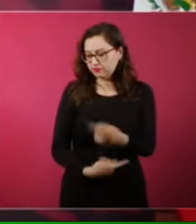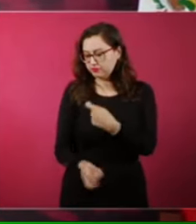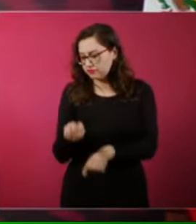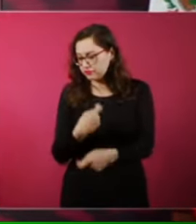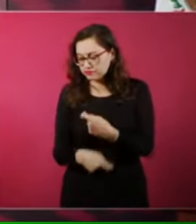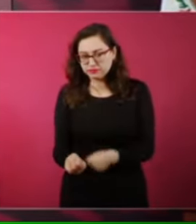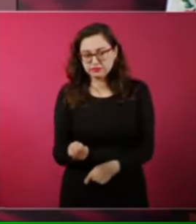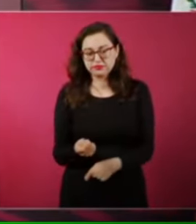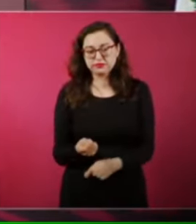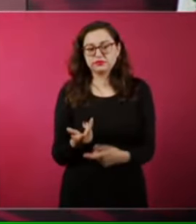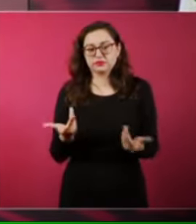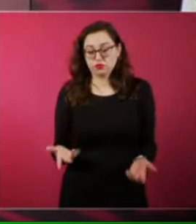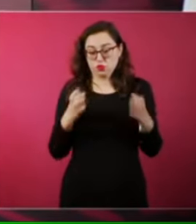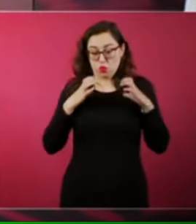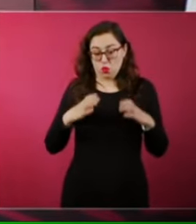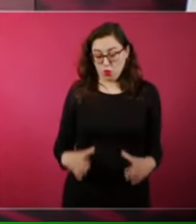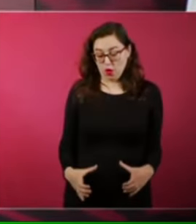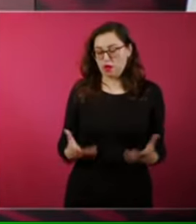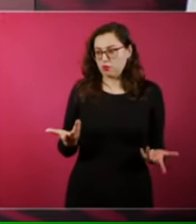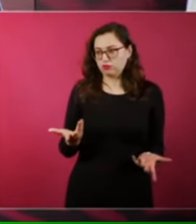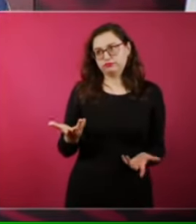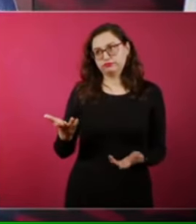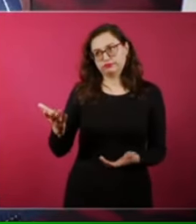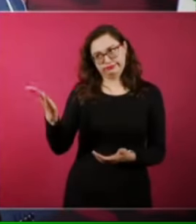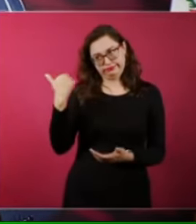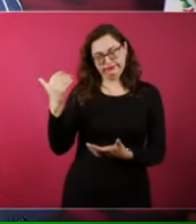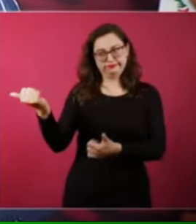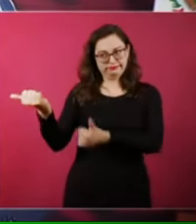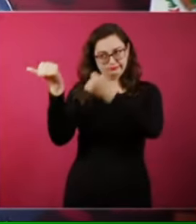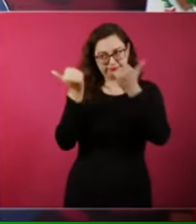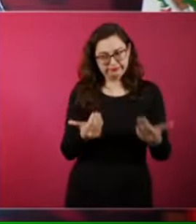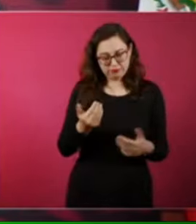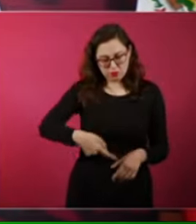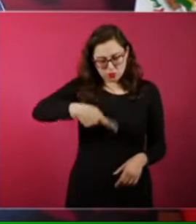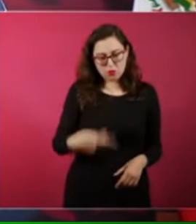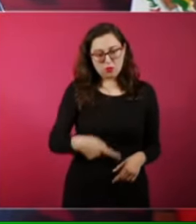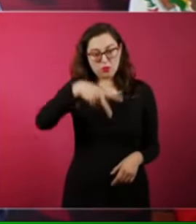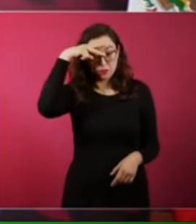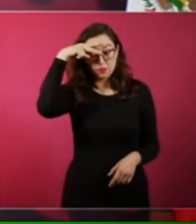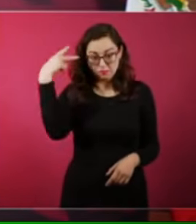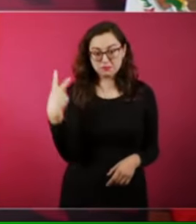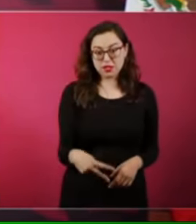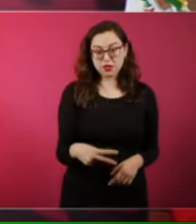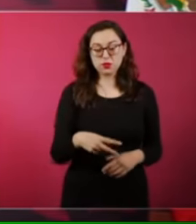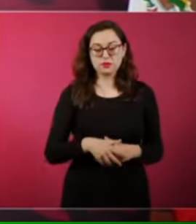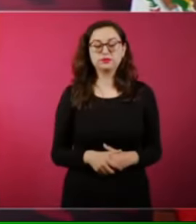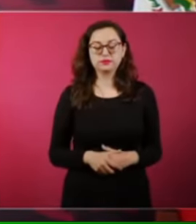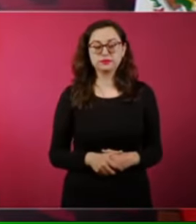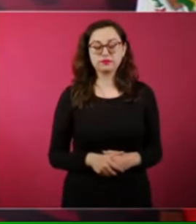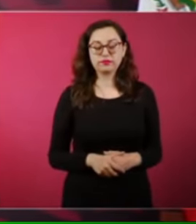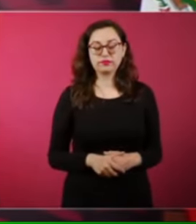para buscar los restos de Catarino y traerlos a México, porque lo considero un revolucionario.